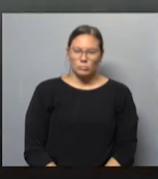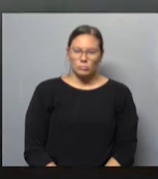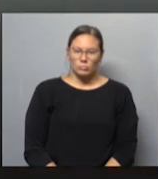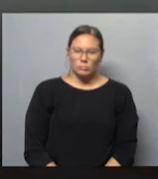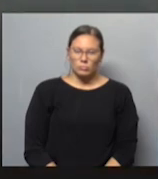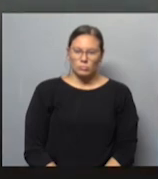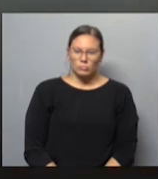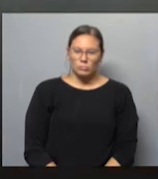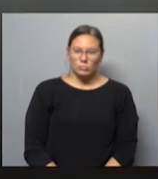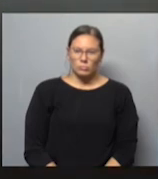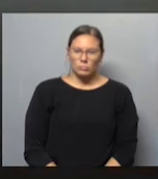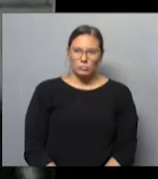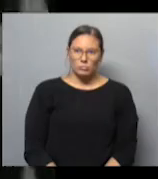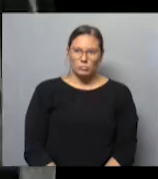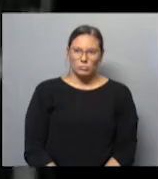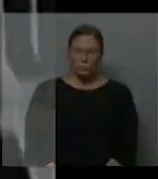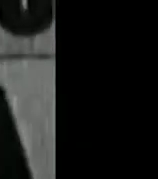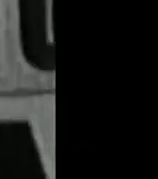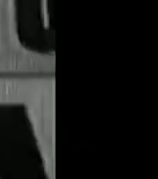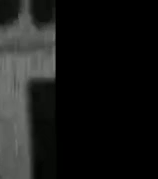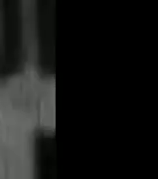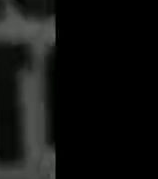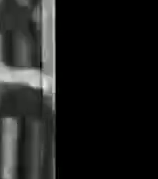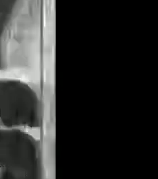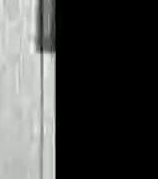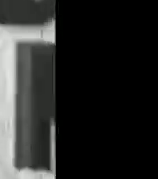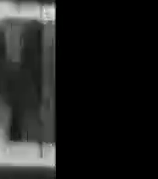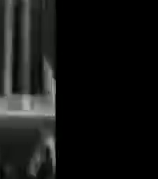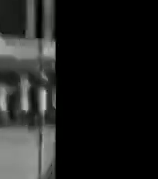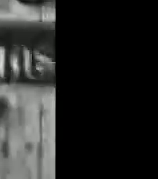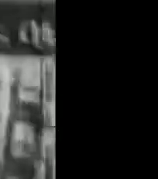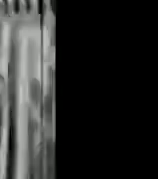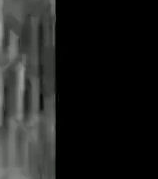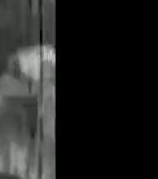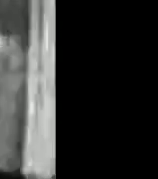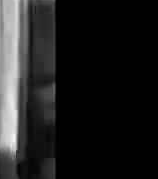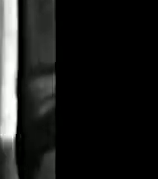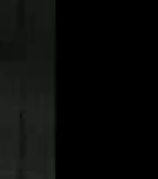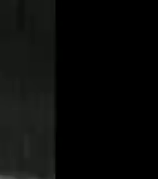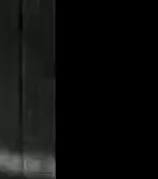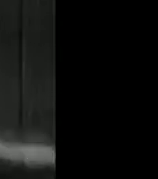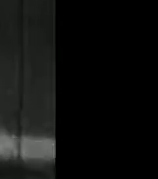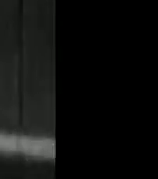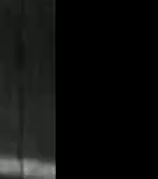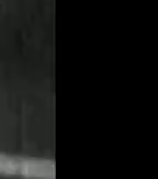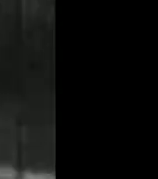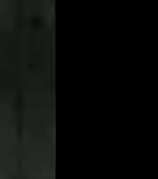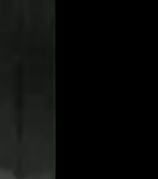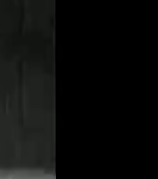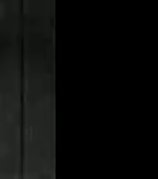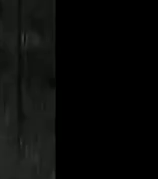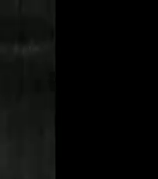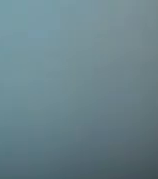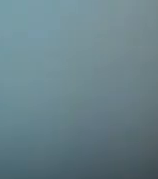una cantidad de jóvenes, llevó a empezar a militar el MLN. Estuve unos días, interrogatorios también